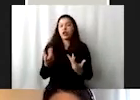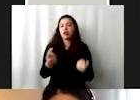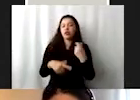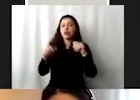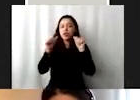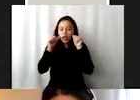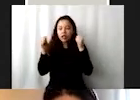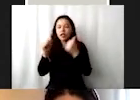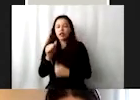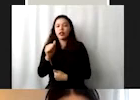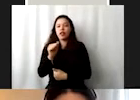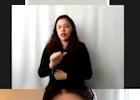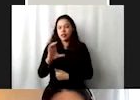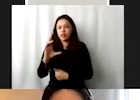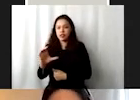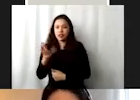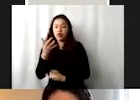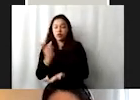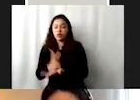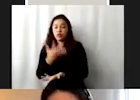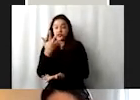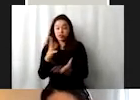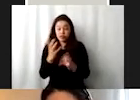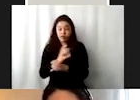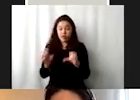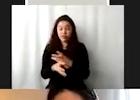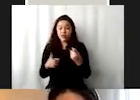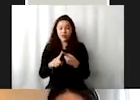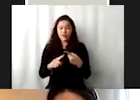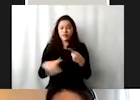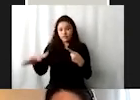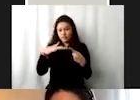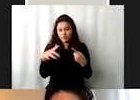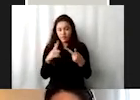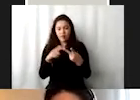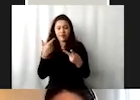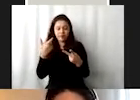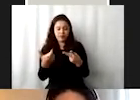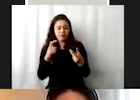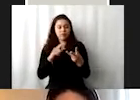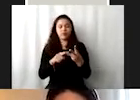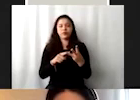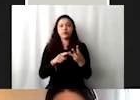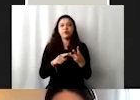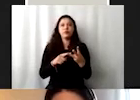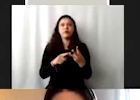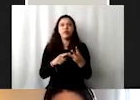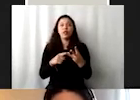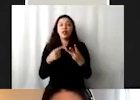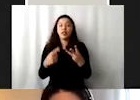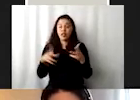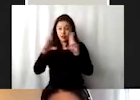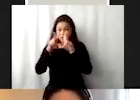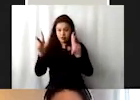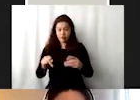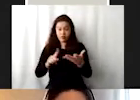no nada más eran cinco grandes elementos, social, ambiental, económico, de paz y